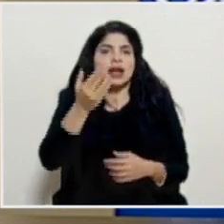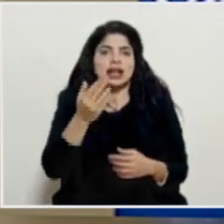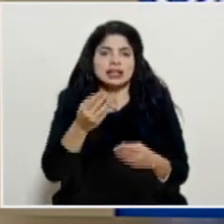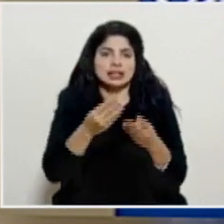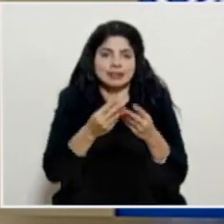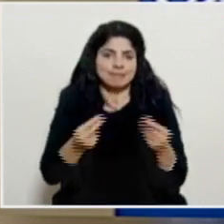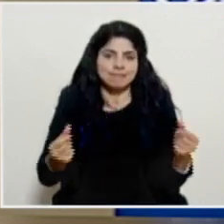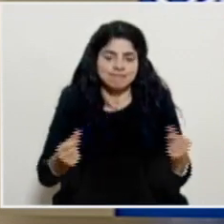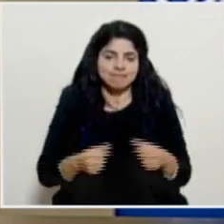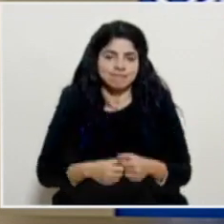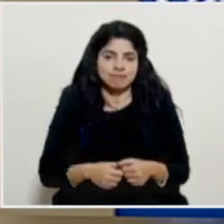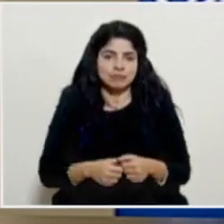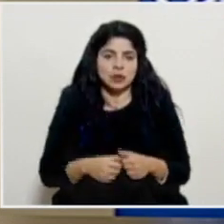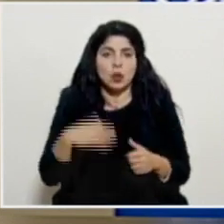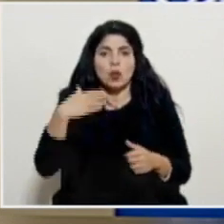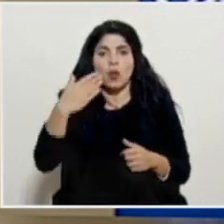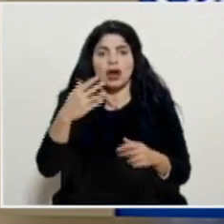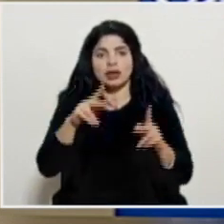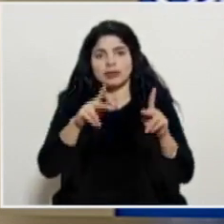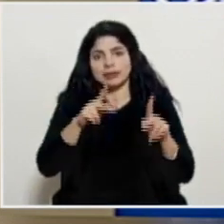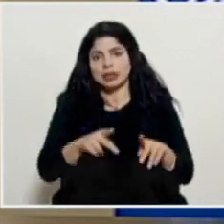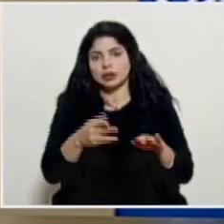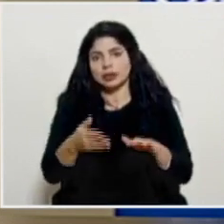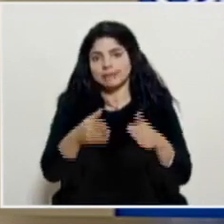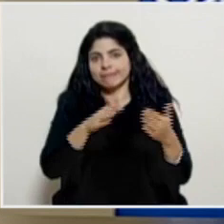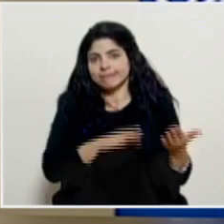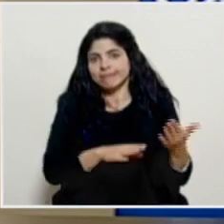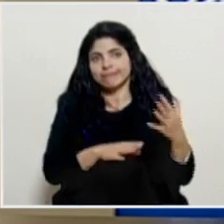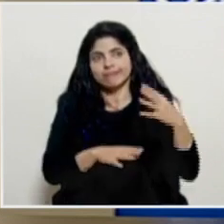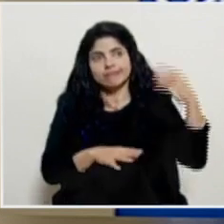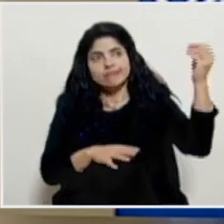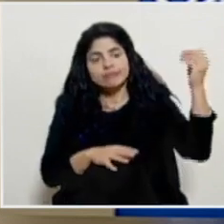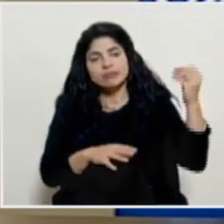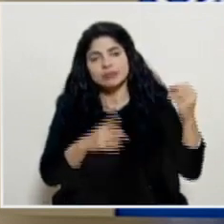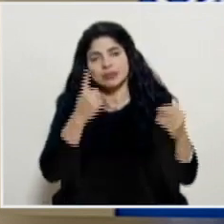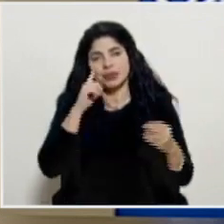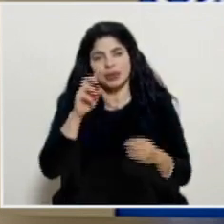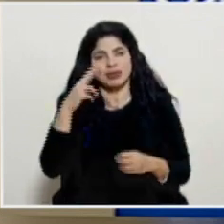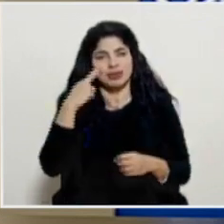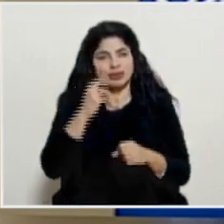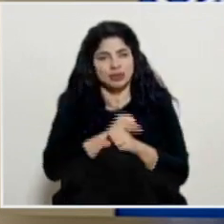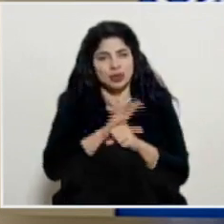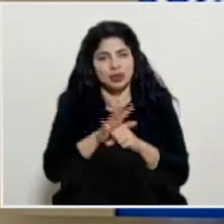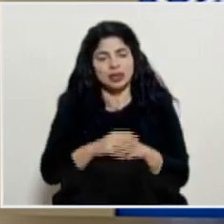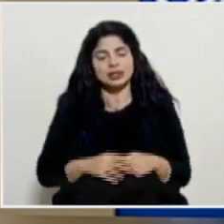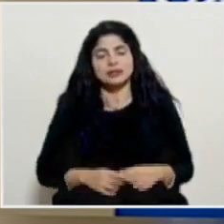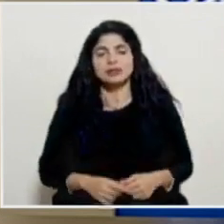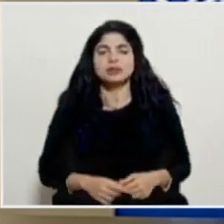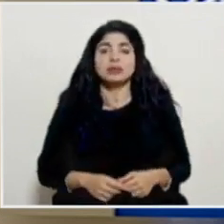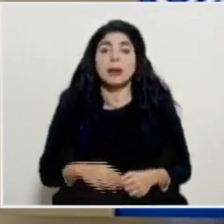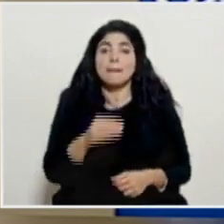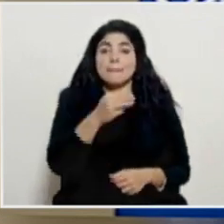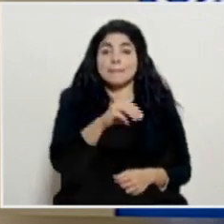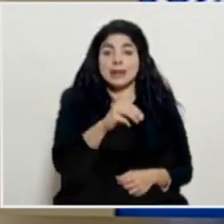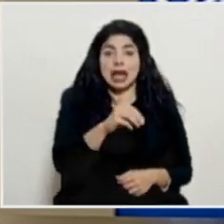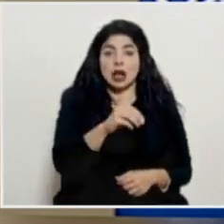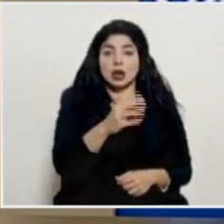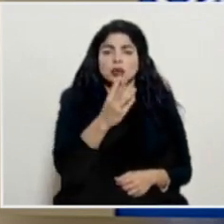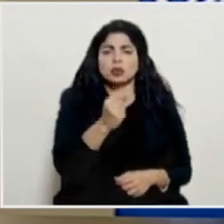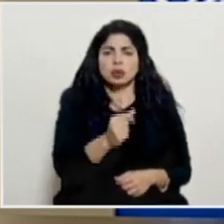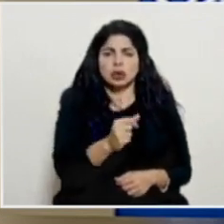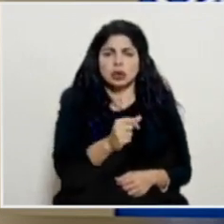superar la partida de esas personas por el COVID-19. El miércoles se